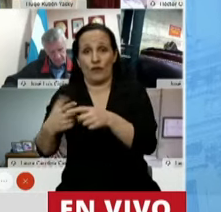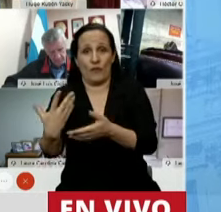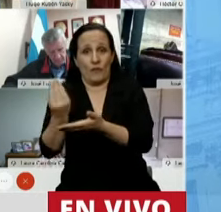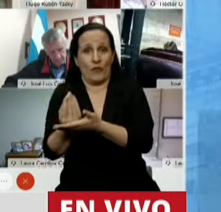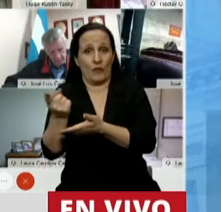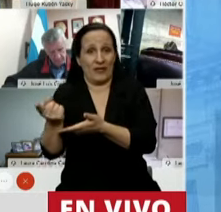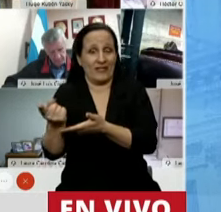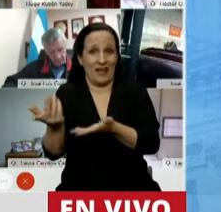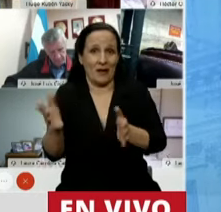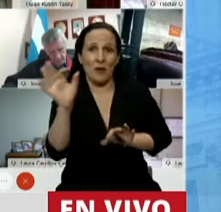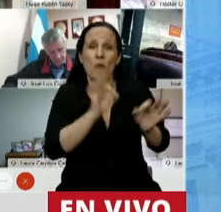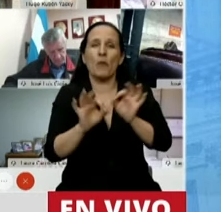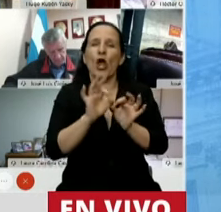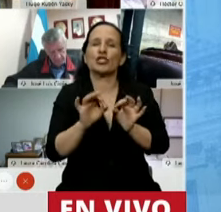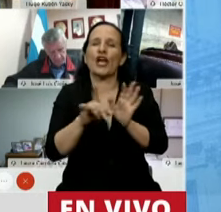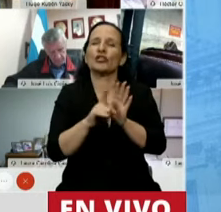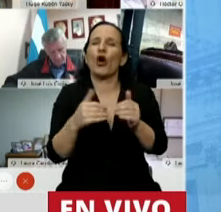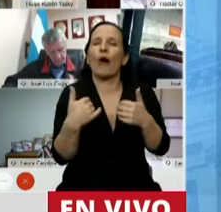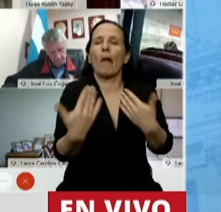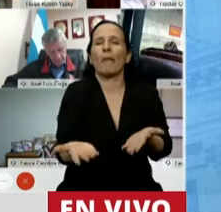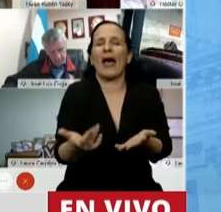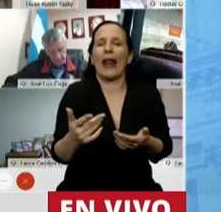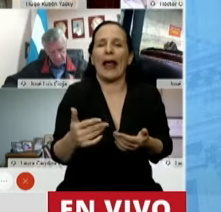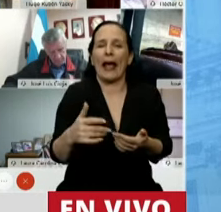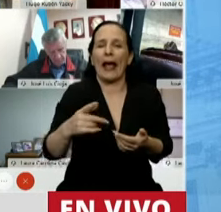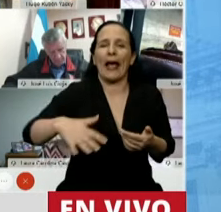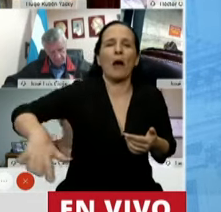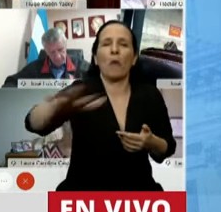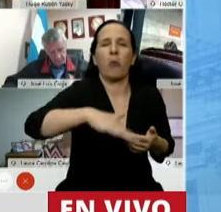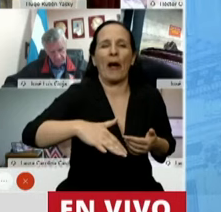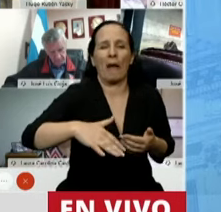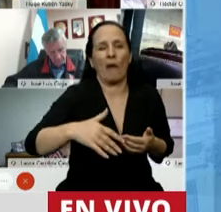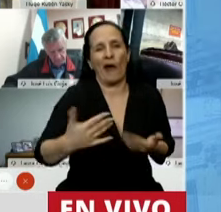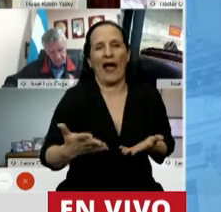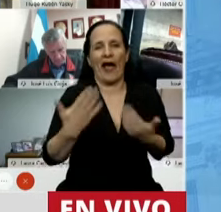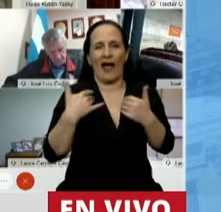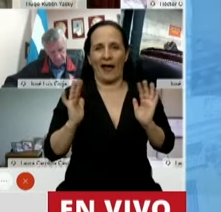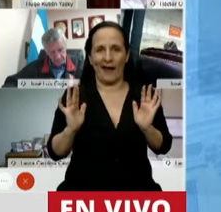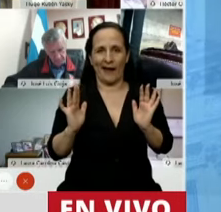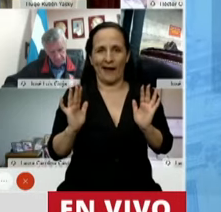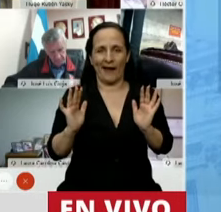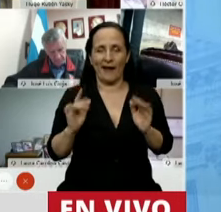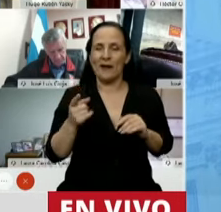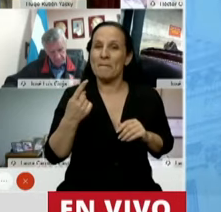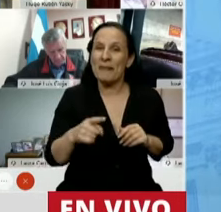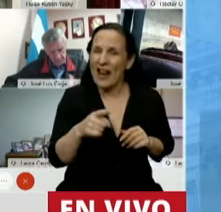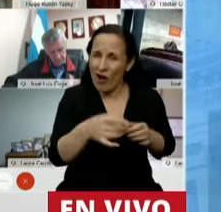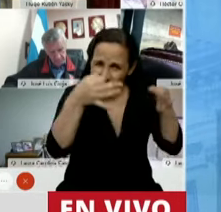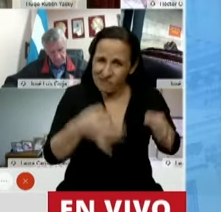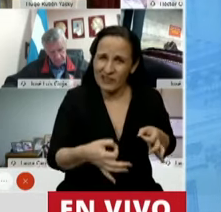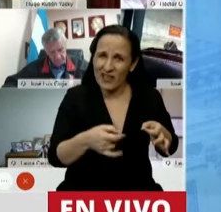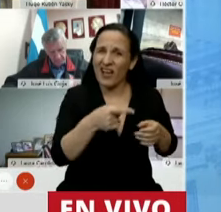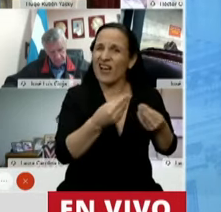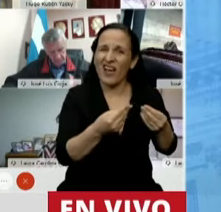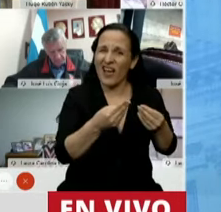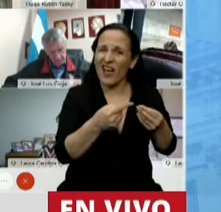de naturaleza populista tributaria. Pero que tiene un concepto y un espíritu de concentración económica en el